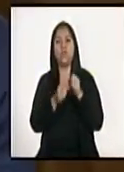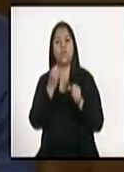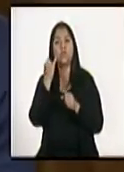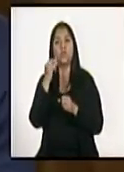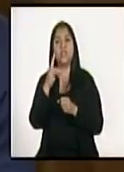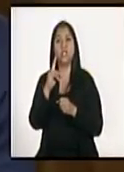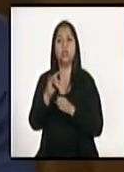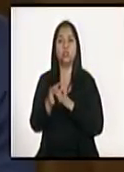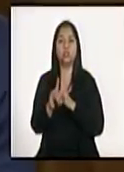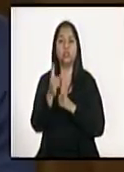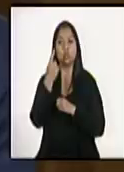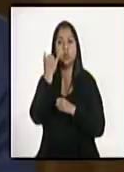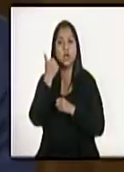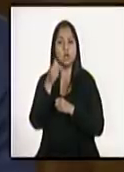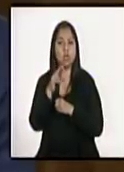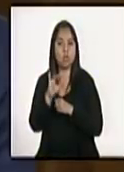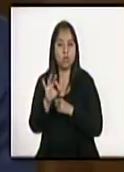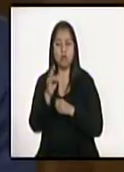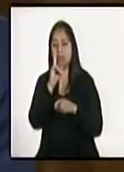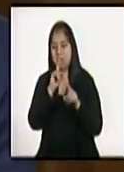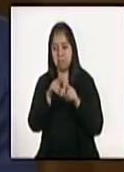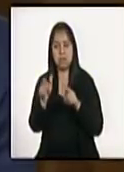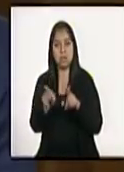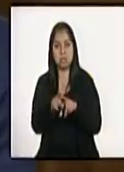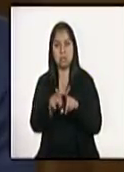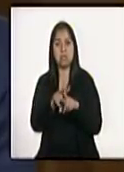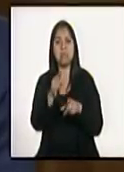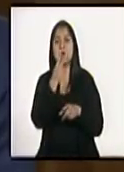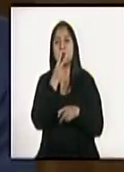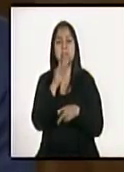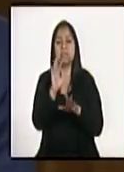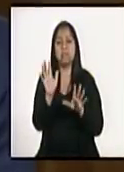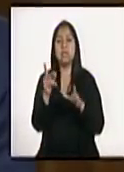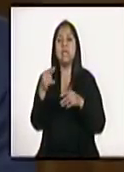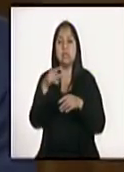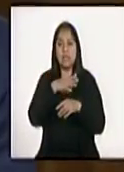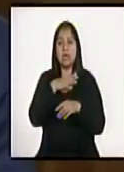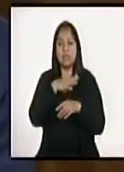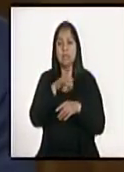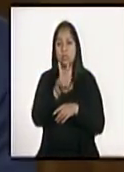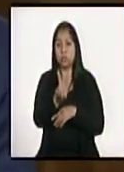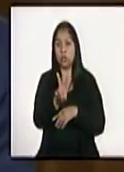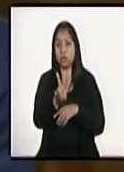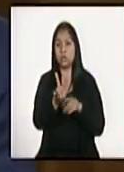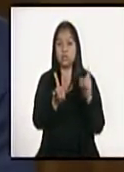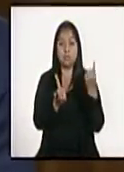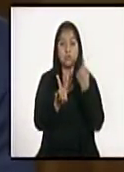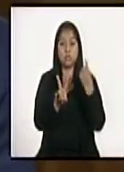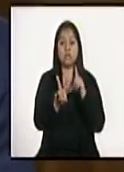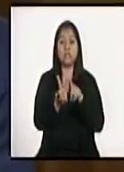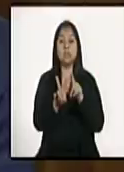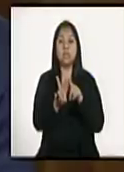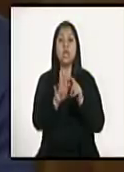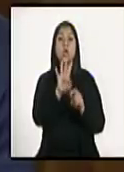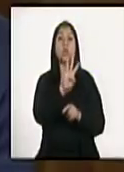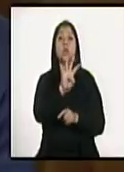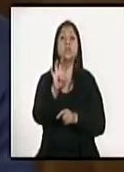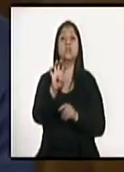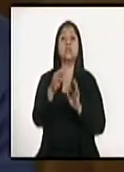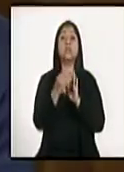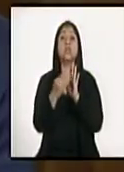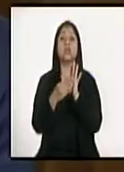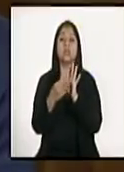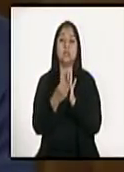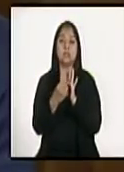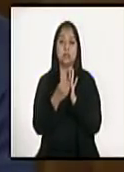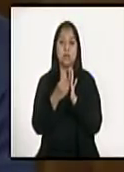Y también tenemos dos líneas importantes. Una línea de 400 millones de quetzales para